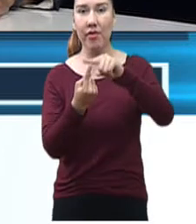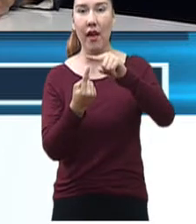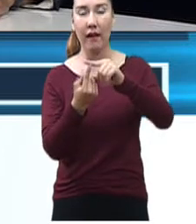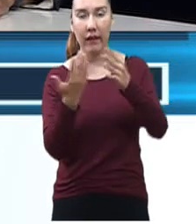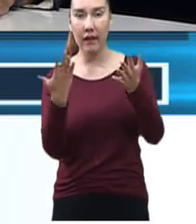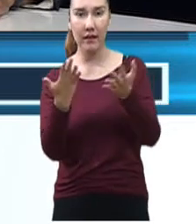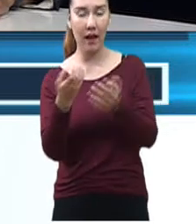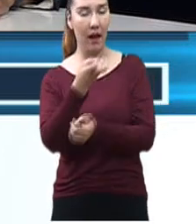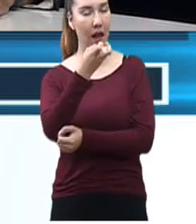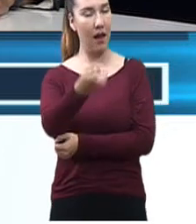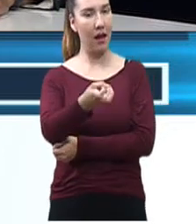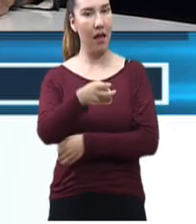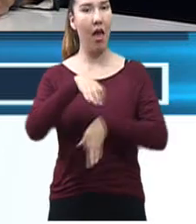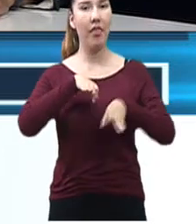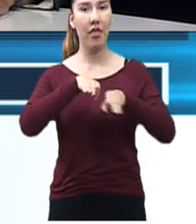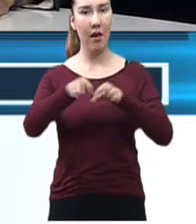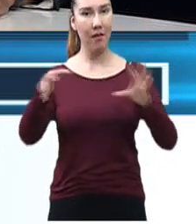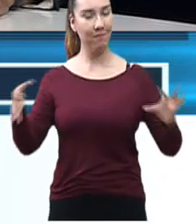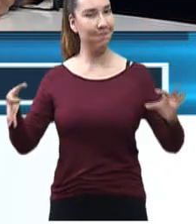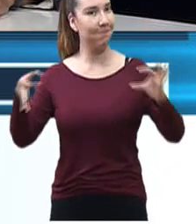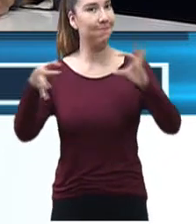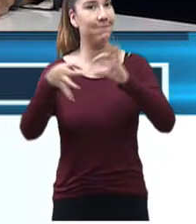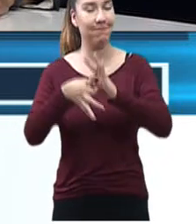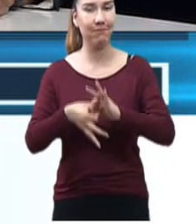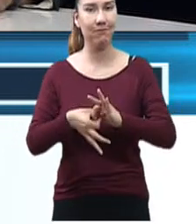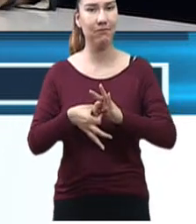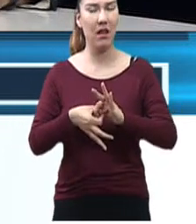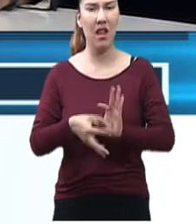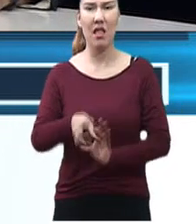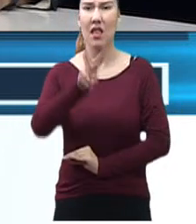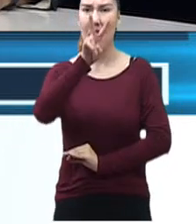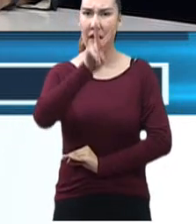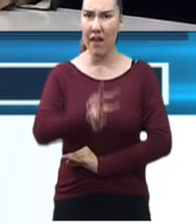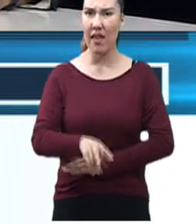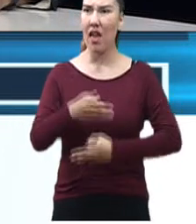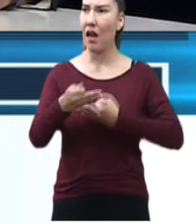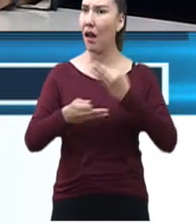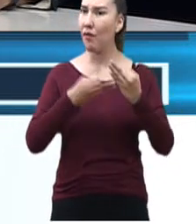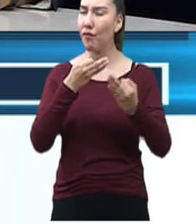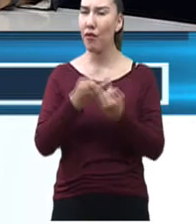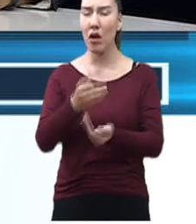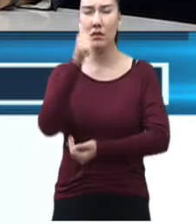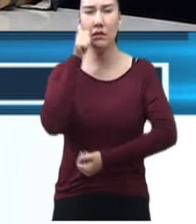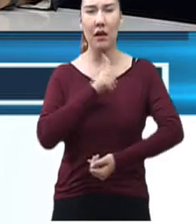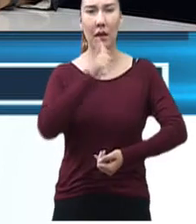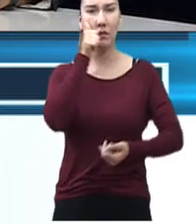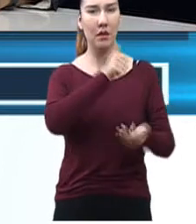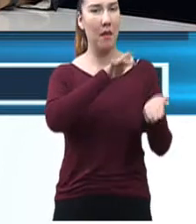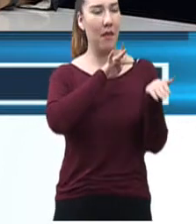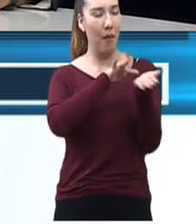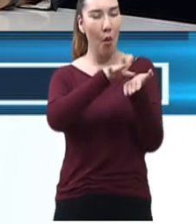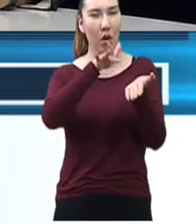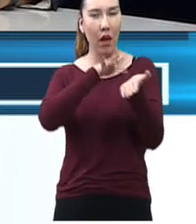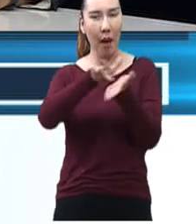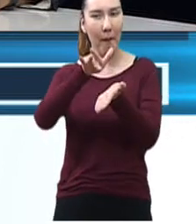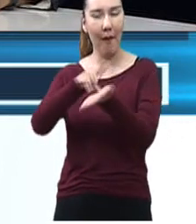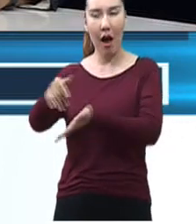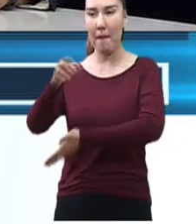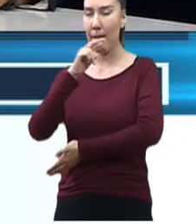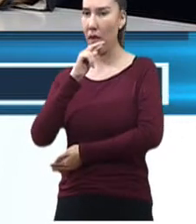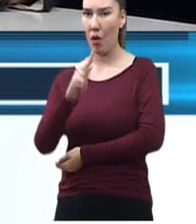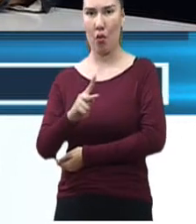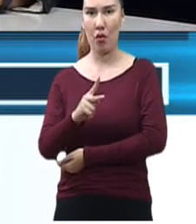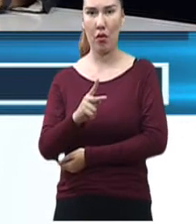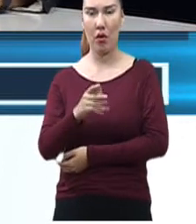trabajo en equipo y que hemos hecho de la mejor manera y con la mejor intención. Y bueno, pues tenemos las puertas del